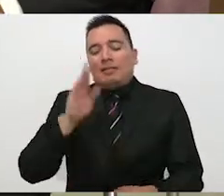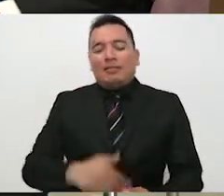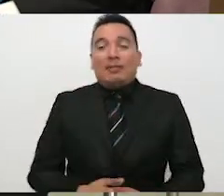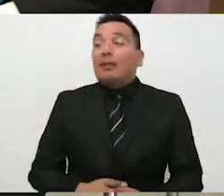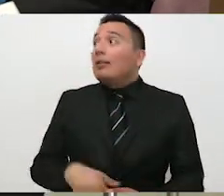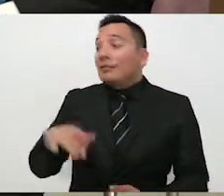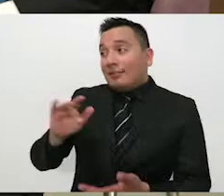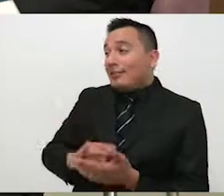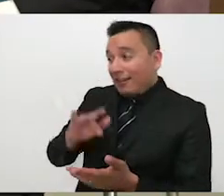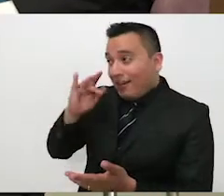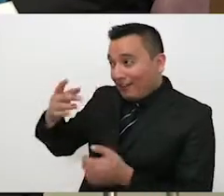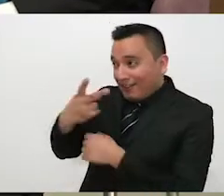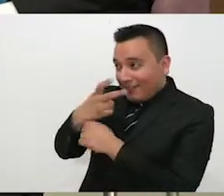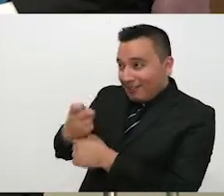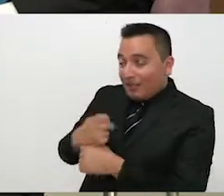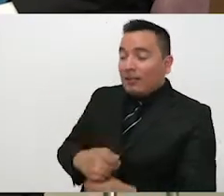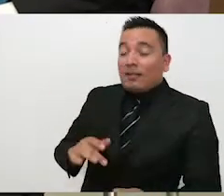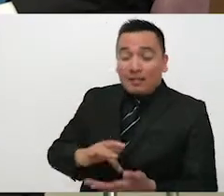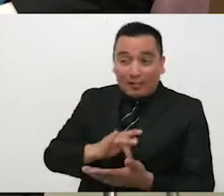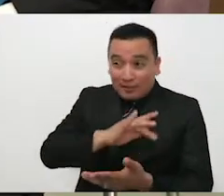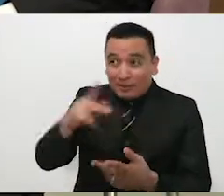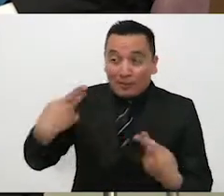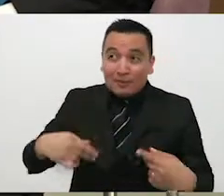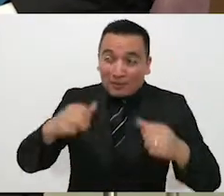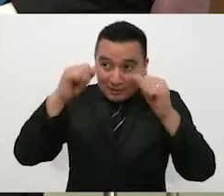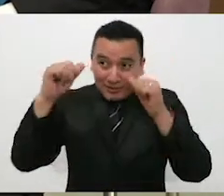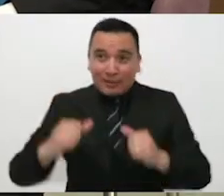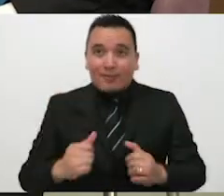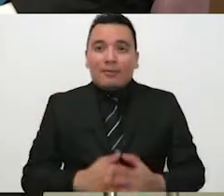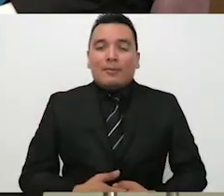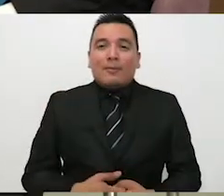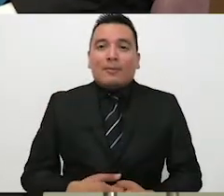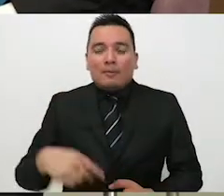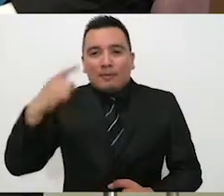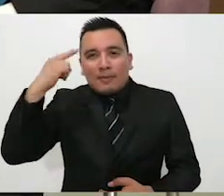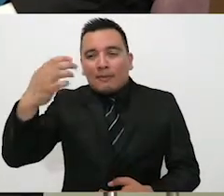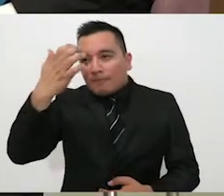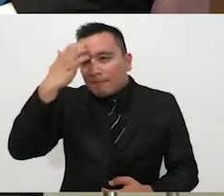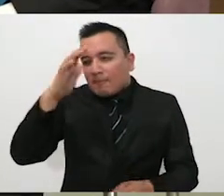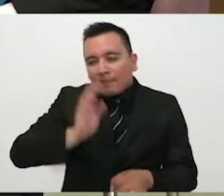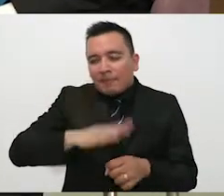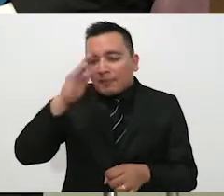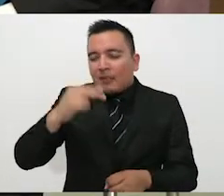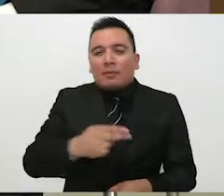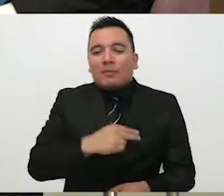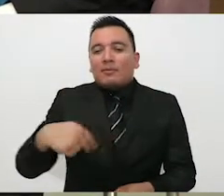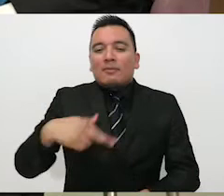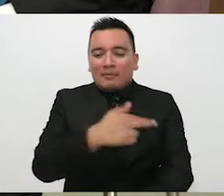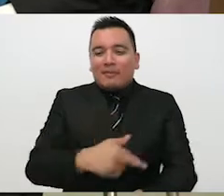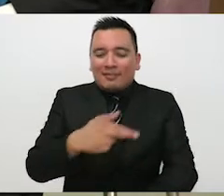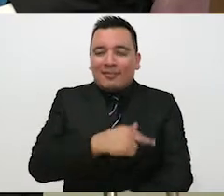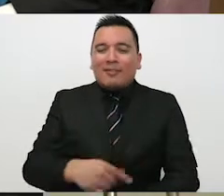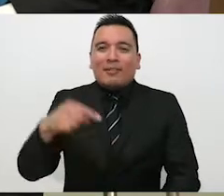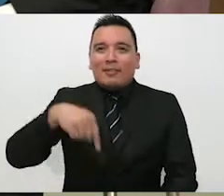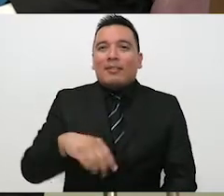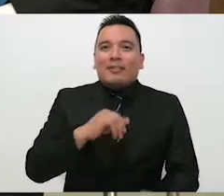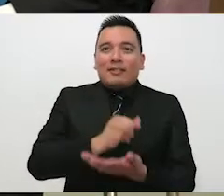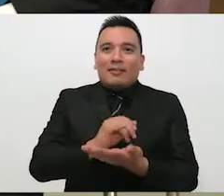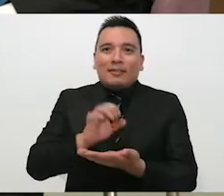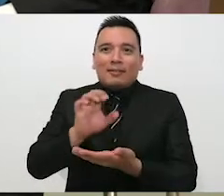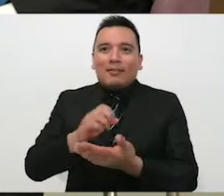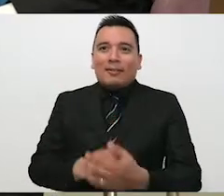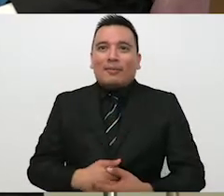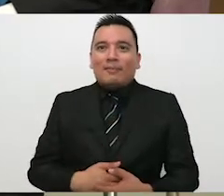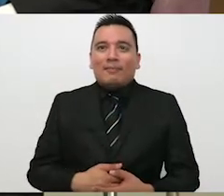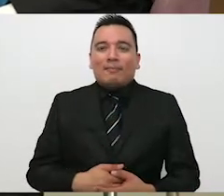gracias a todos los que nos acompañaron en esta emisión para conocer un poco más de la labor en educación cívica del Instituto Electoral de Coahuila. Y pues la